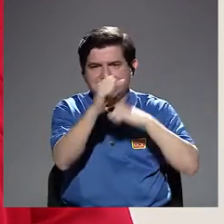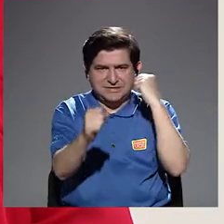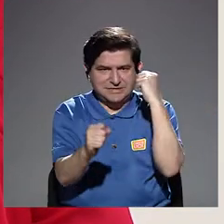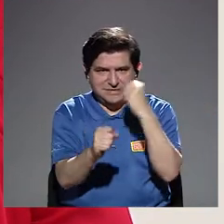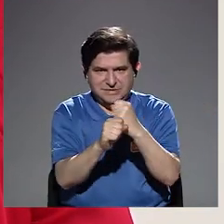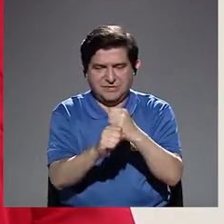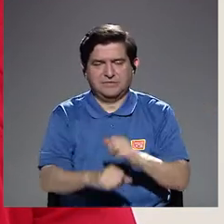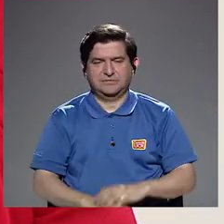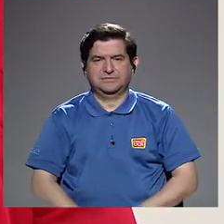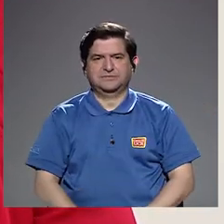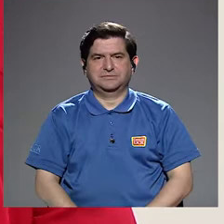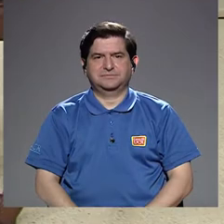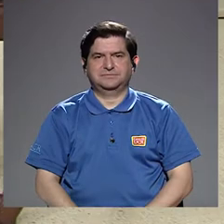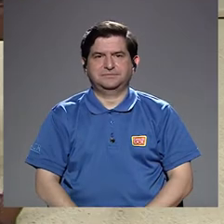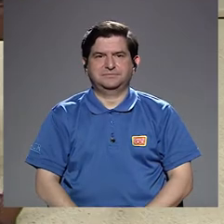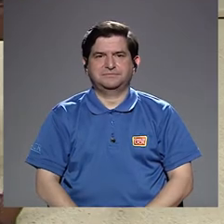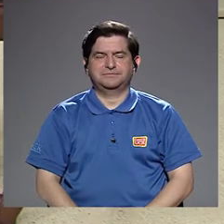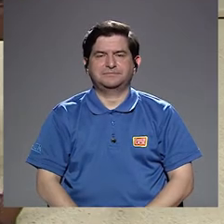años. Exacto.